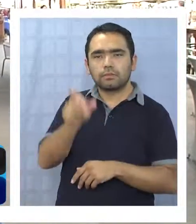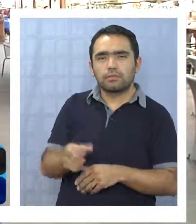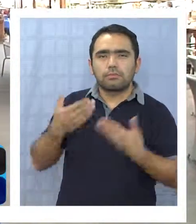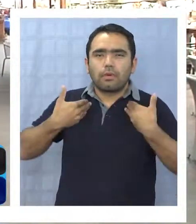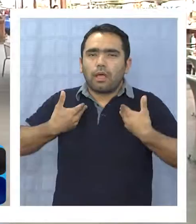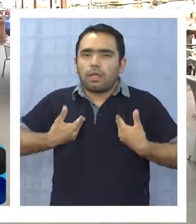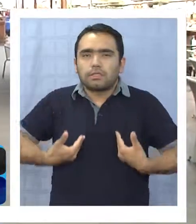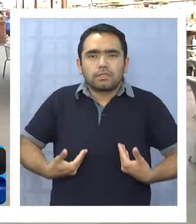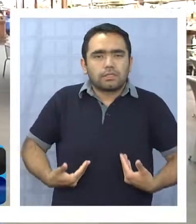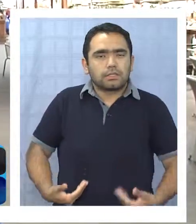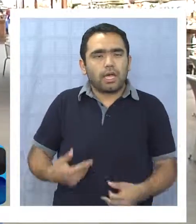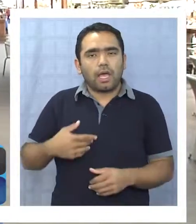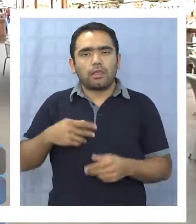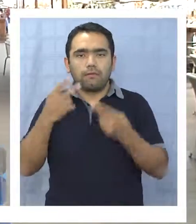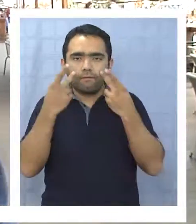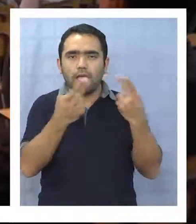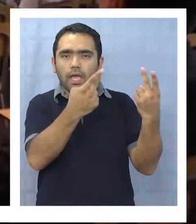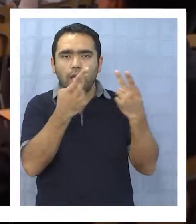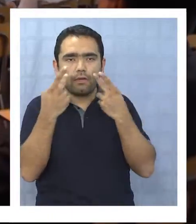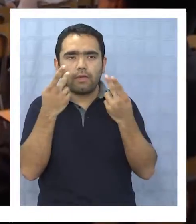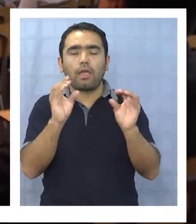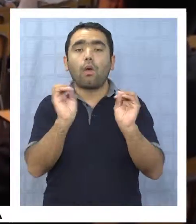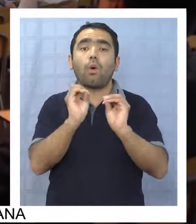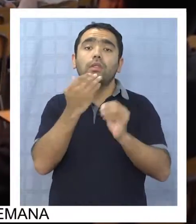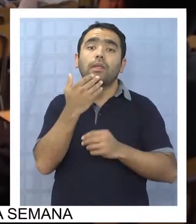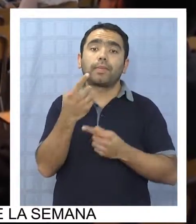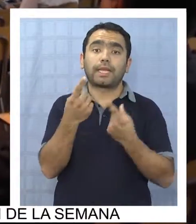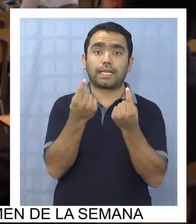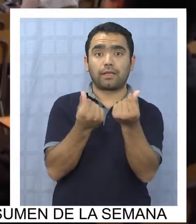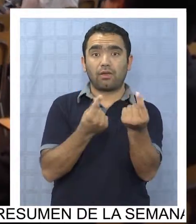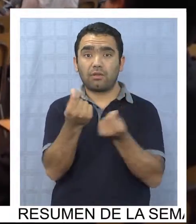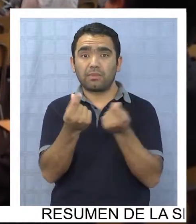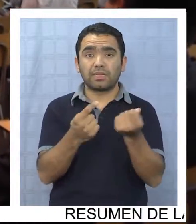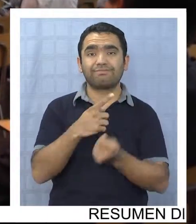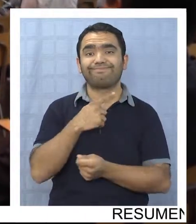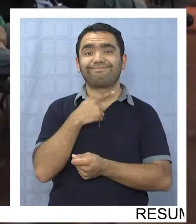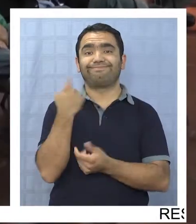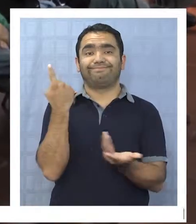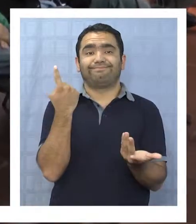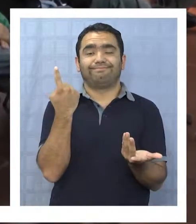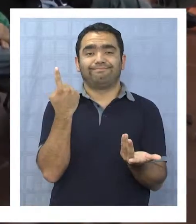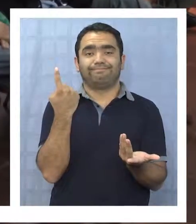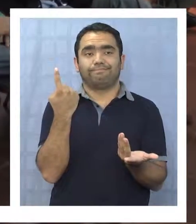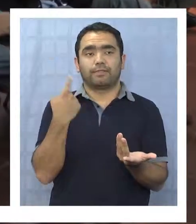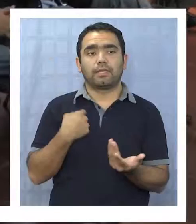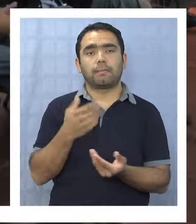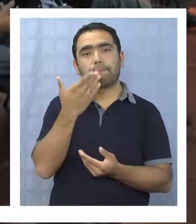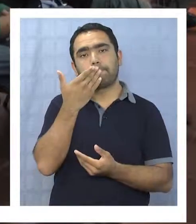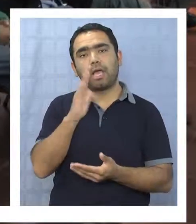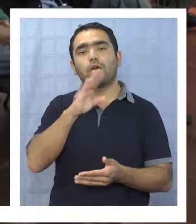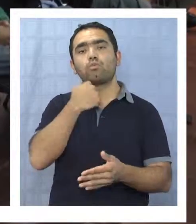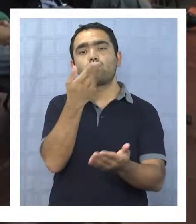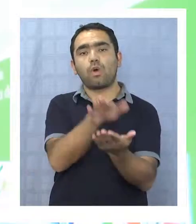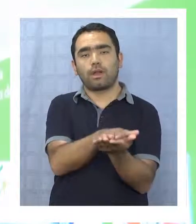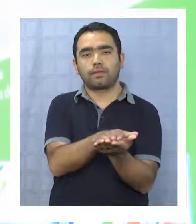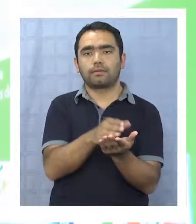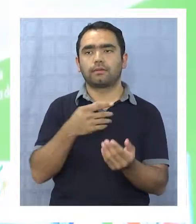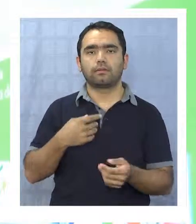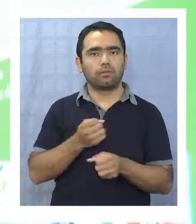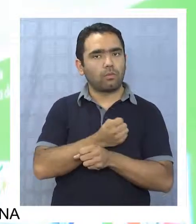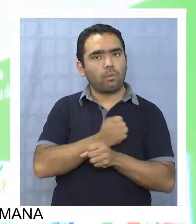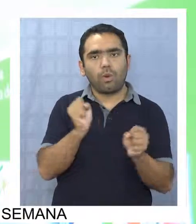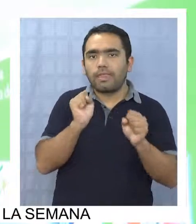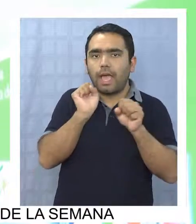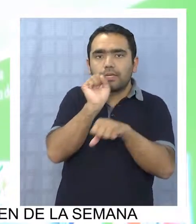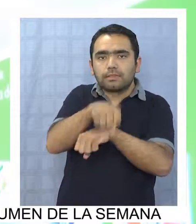persona, se cansa a la persona, o económicamente decide mejor no ir y se decide morir, y eso es inaceptable